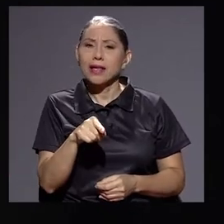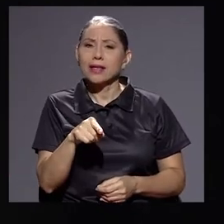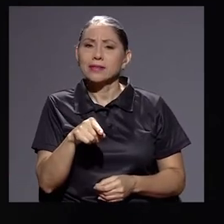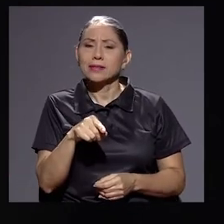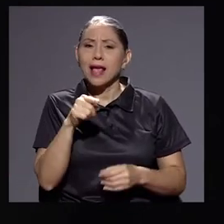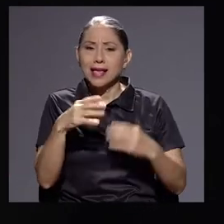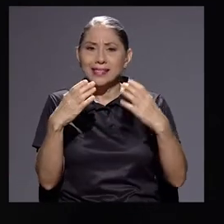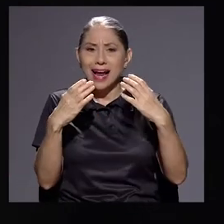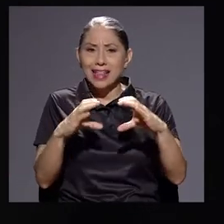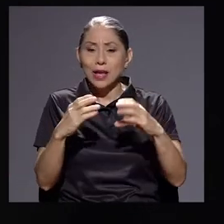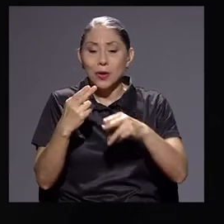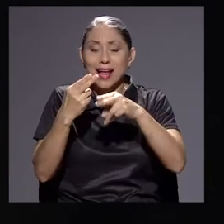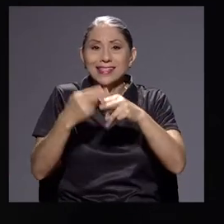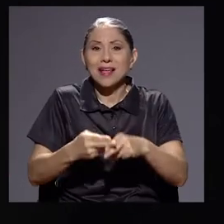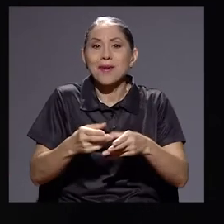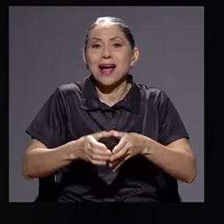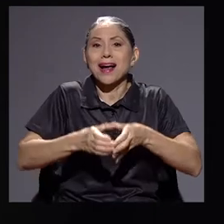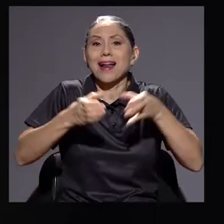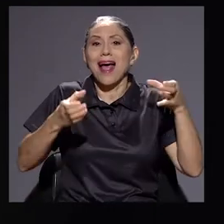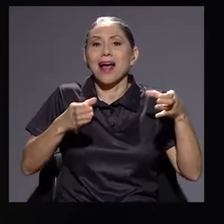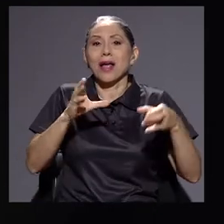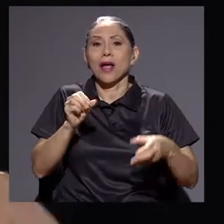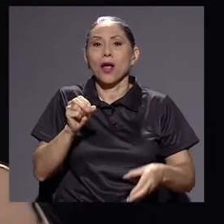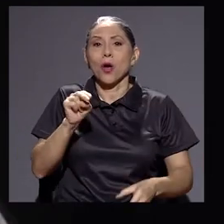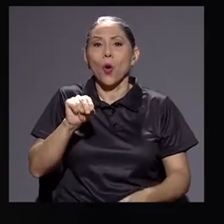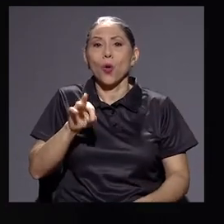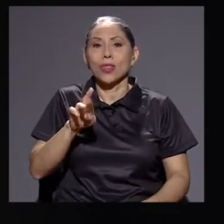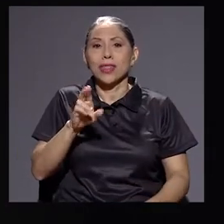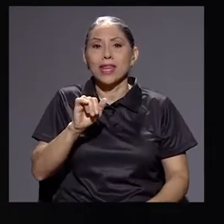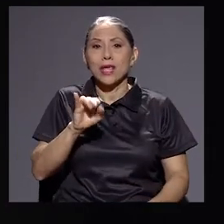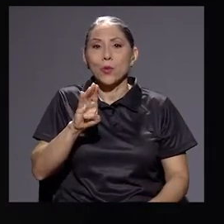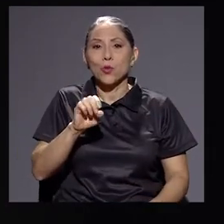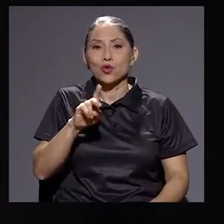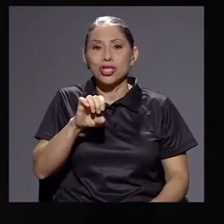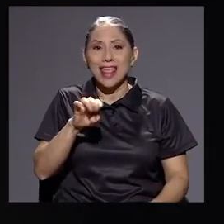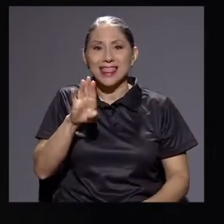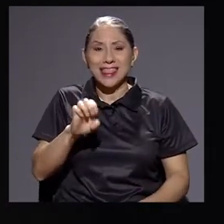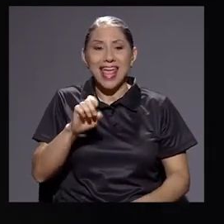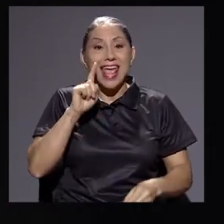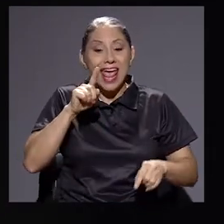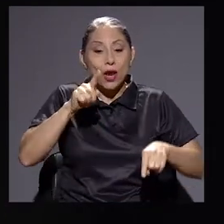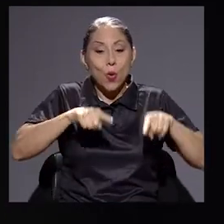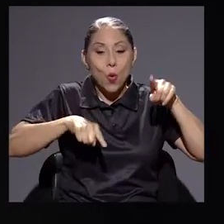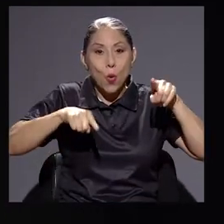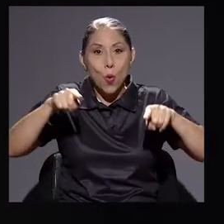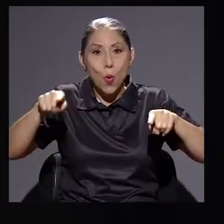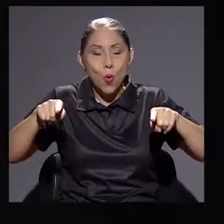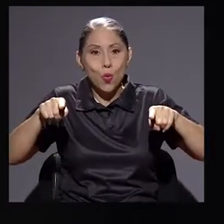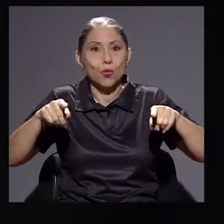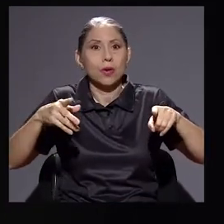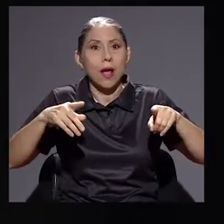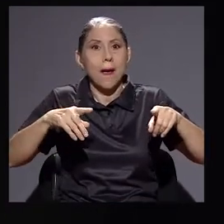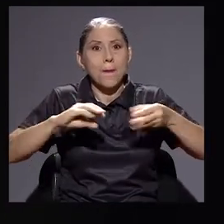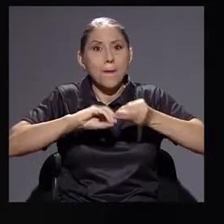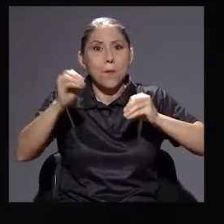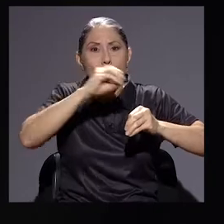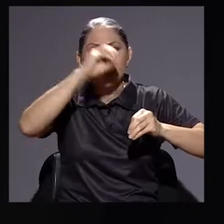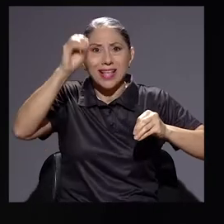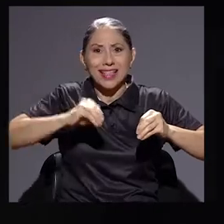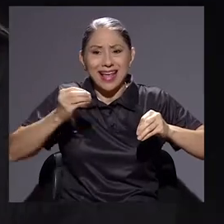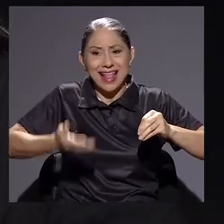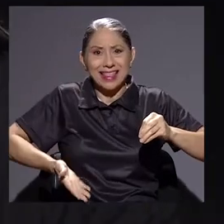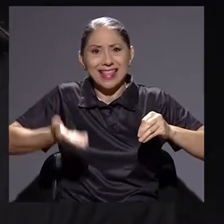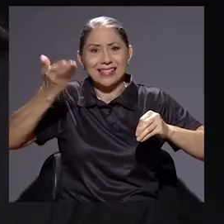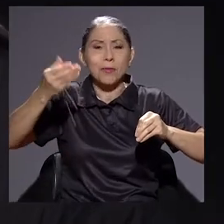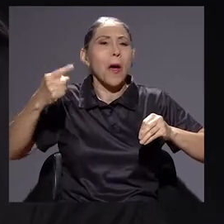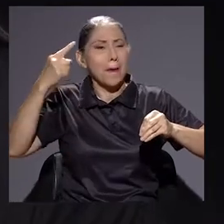esa categoría de gran contribuyente en un pastel representa un porcentaje altísimo, no estamos hablando ni siquiera de un